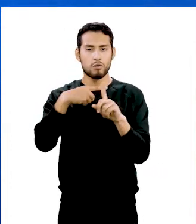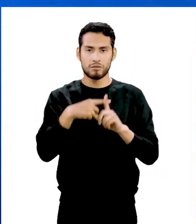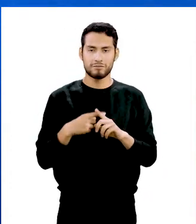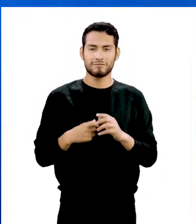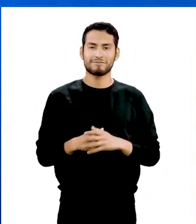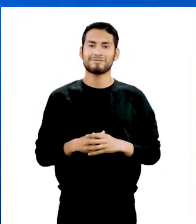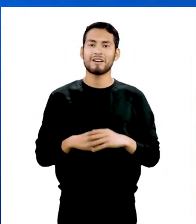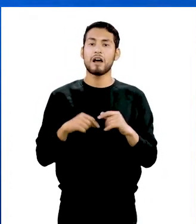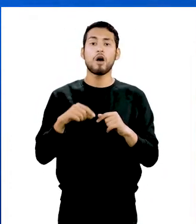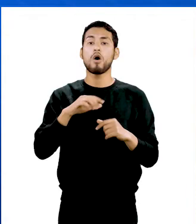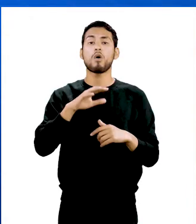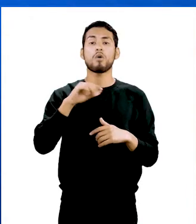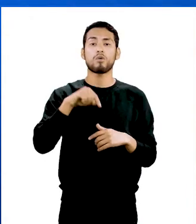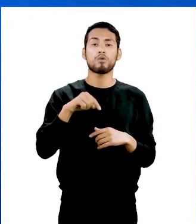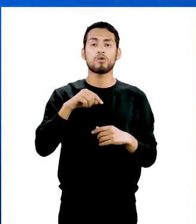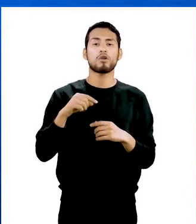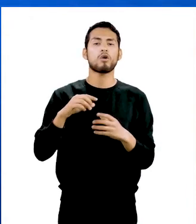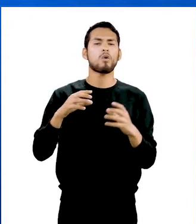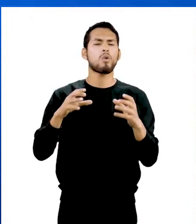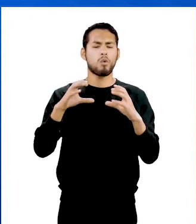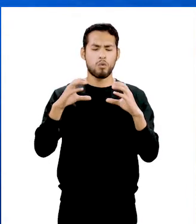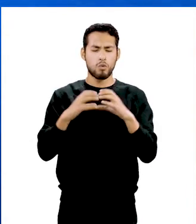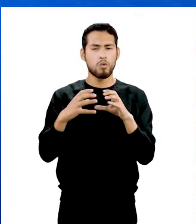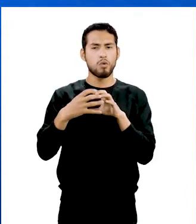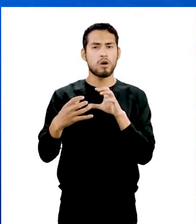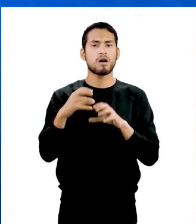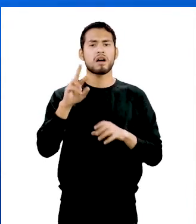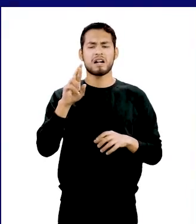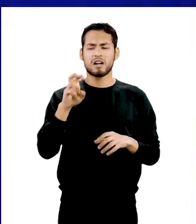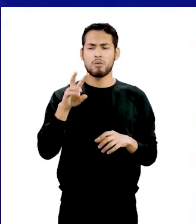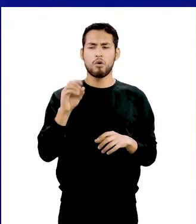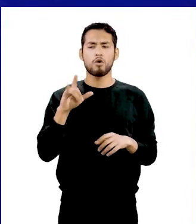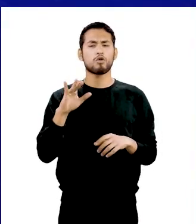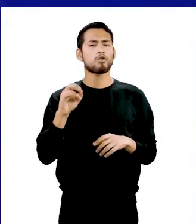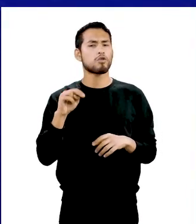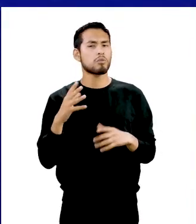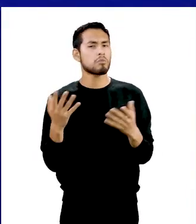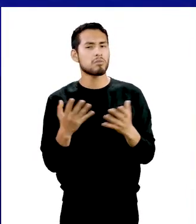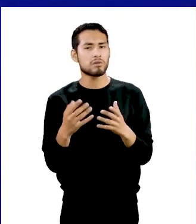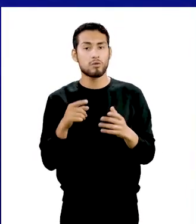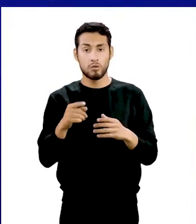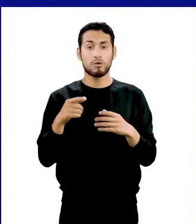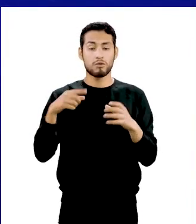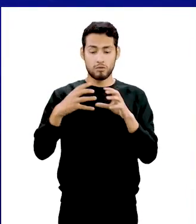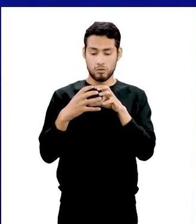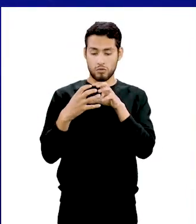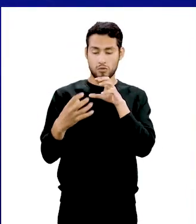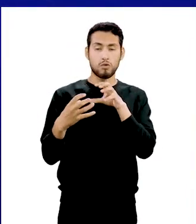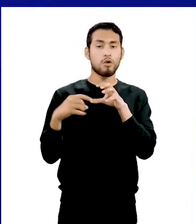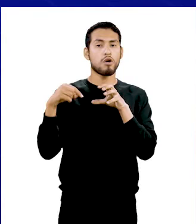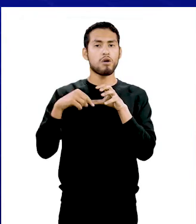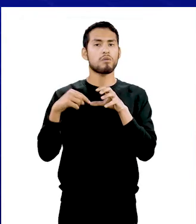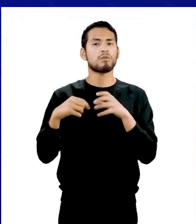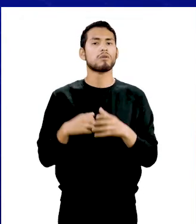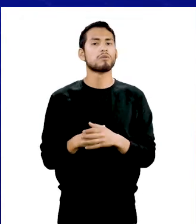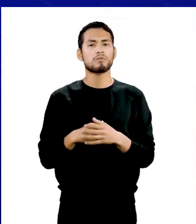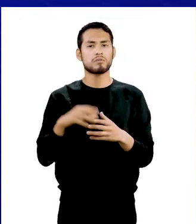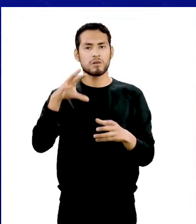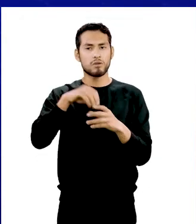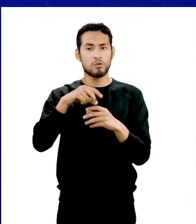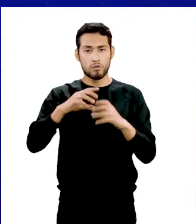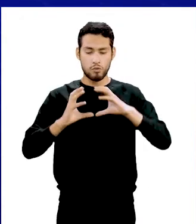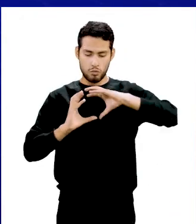ahora pasaremos a los cuerpos de revolución. Los cuerpos de revolución son cuerpos geométricos